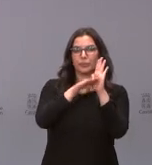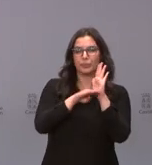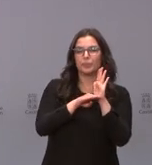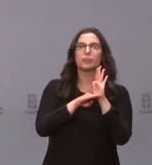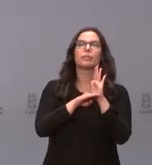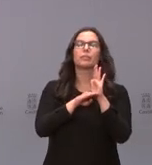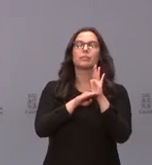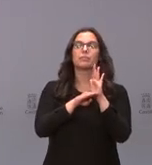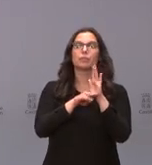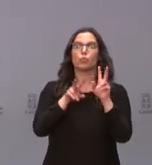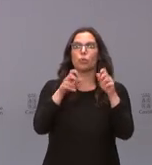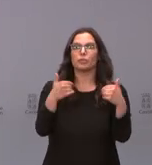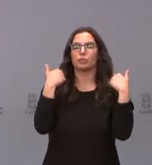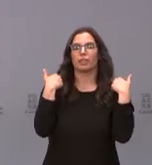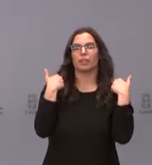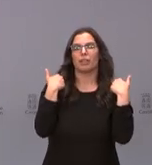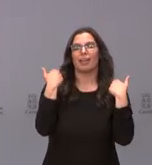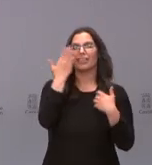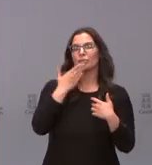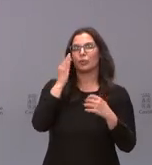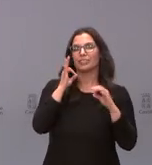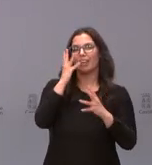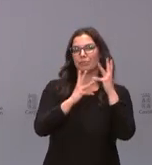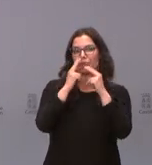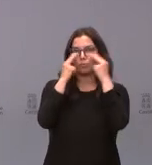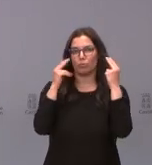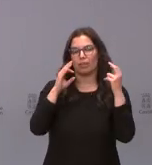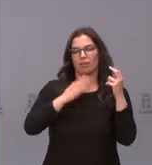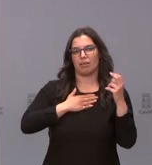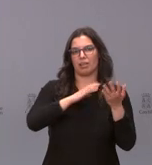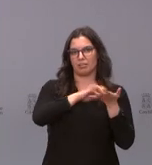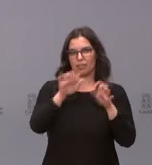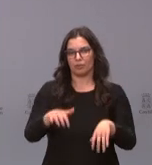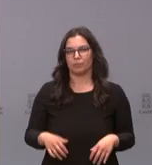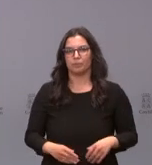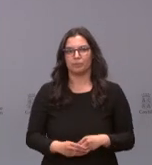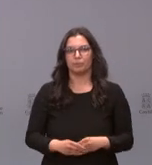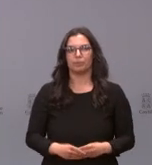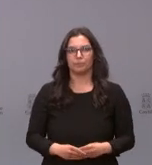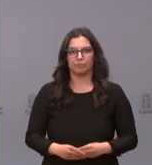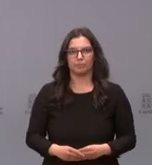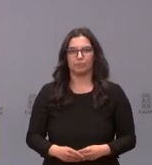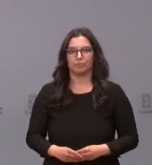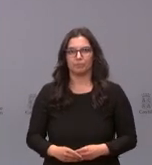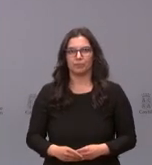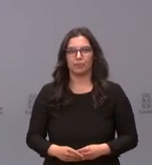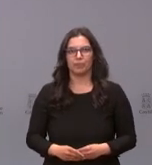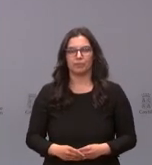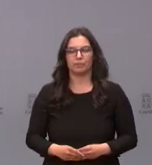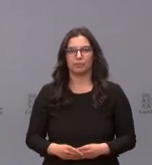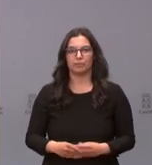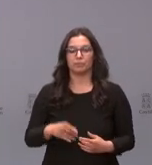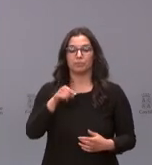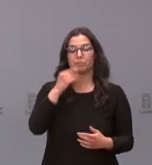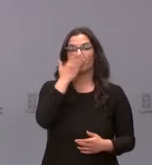la Escuela de Administración Pública de Castilla y León. Esta escuela, como ustedes saben, ofrece formación a todos los